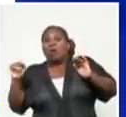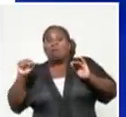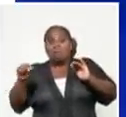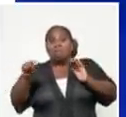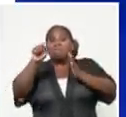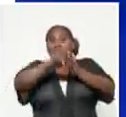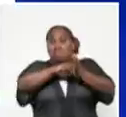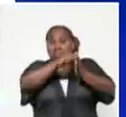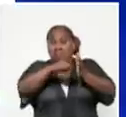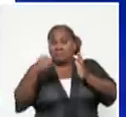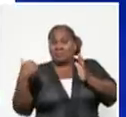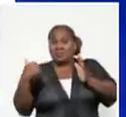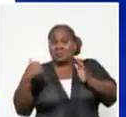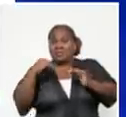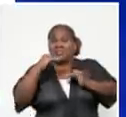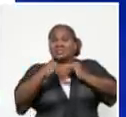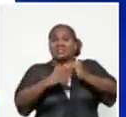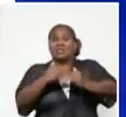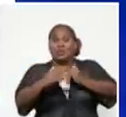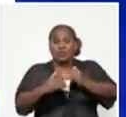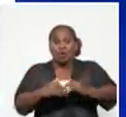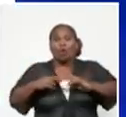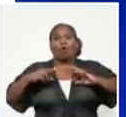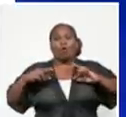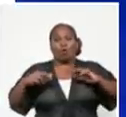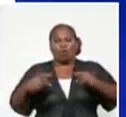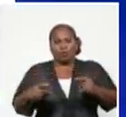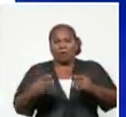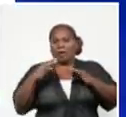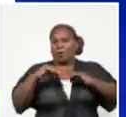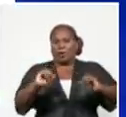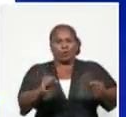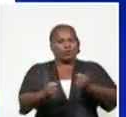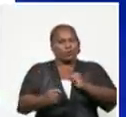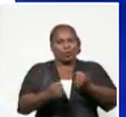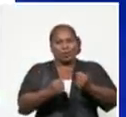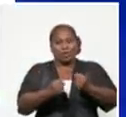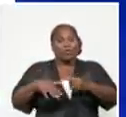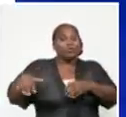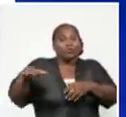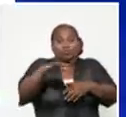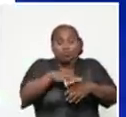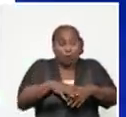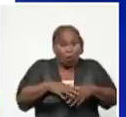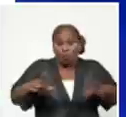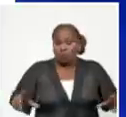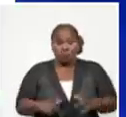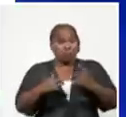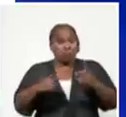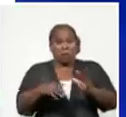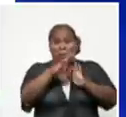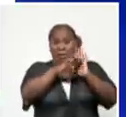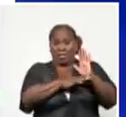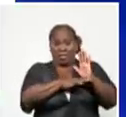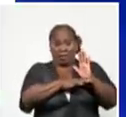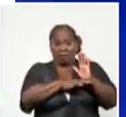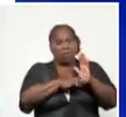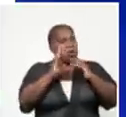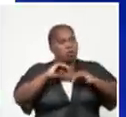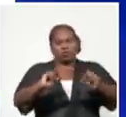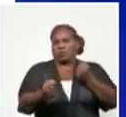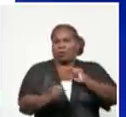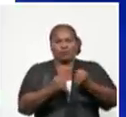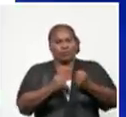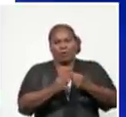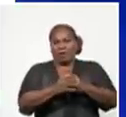está próxima a volverse incontrolable si todos no tomamos las medidas que se han definido por el país. Por lo tanto, la